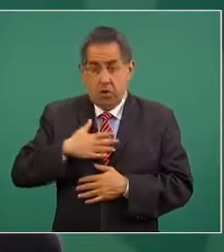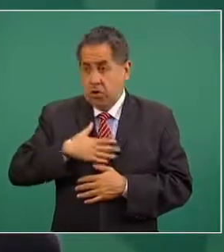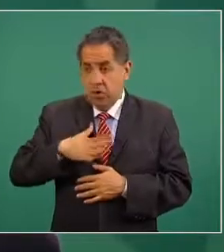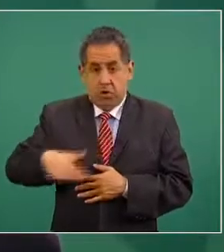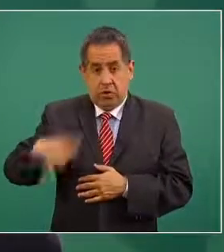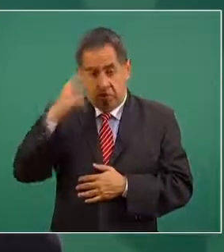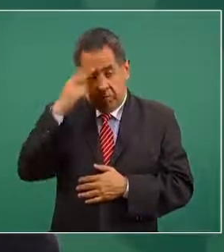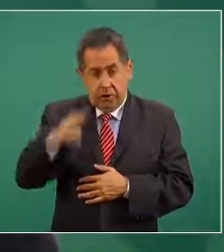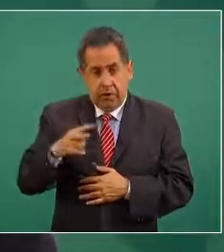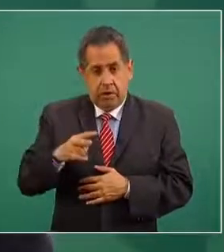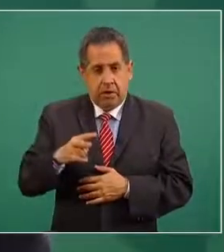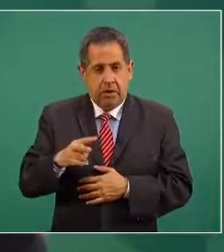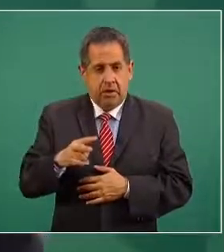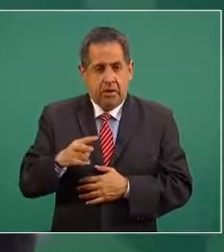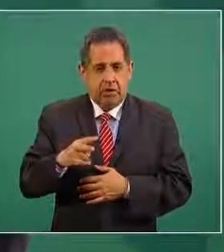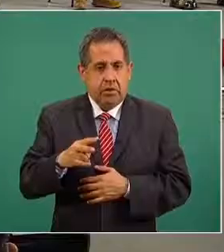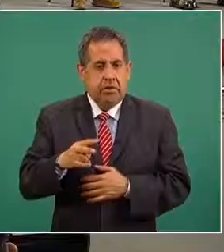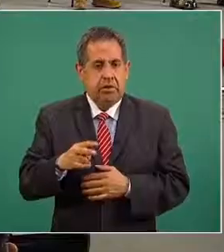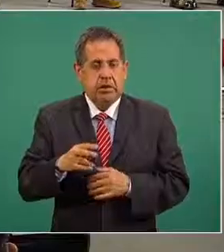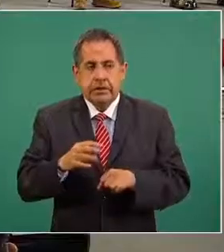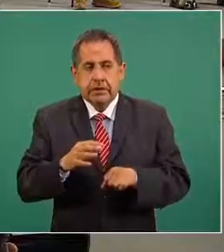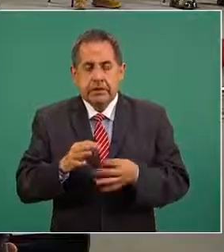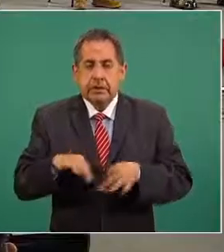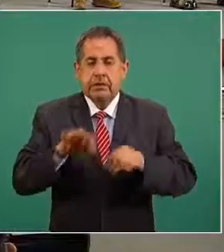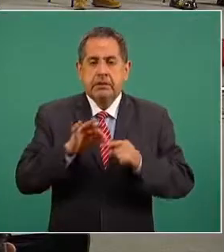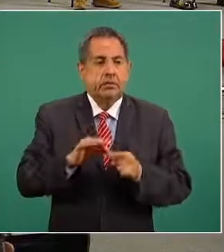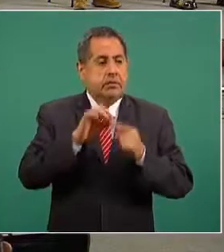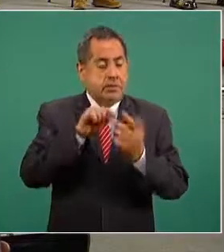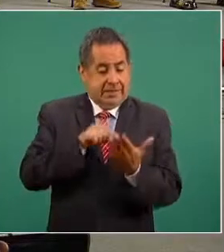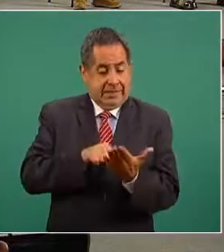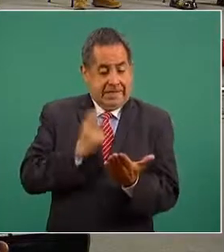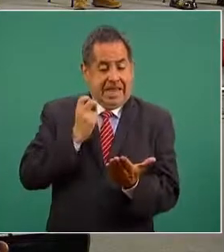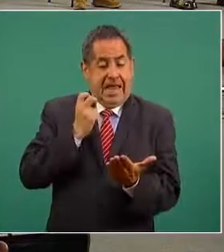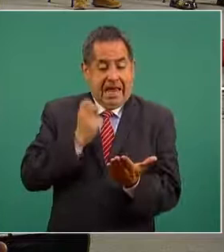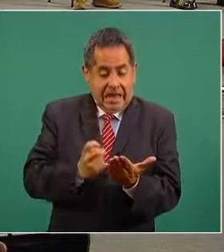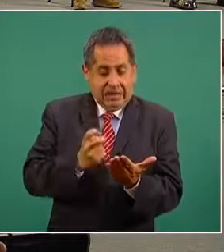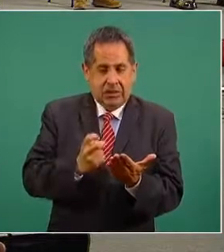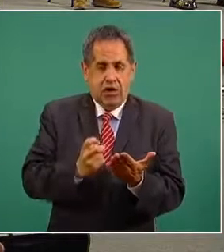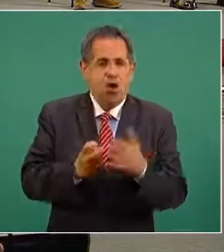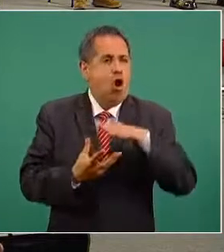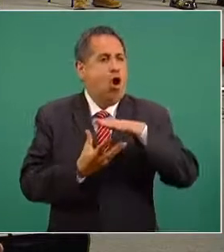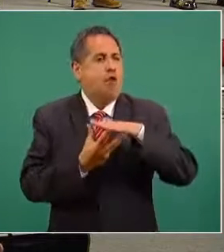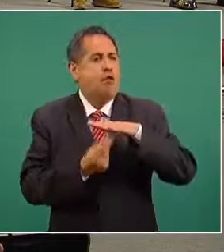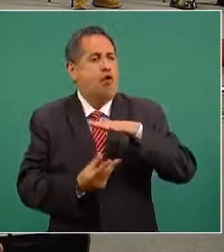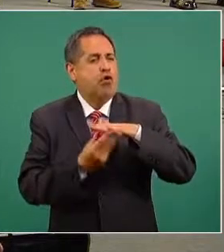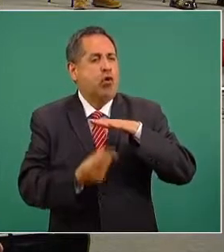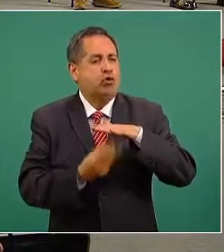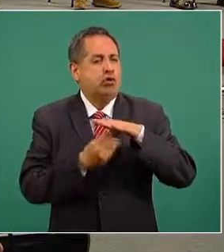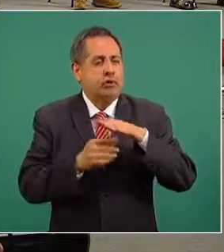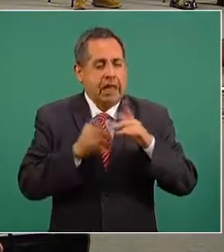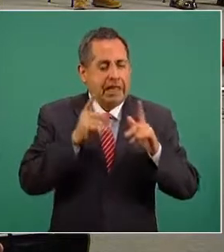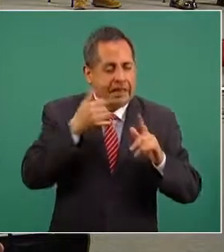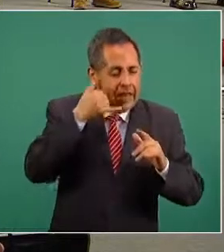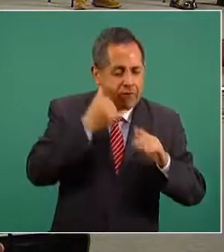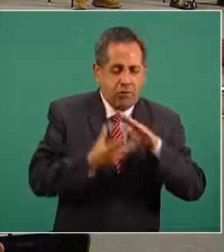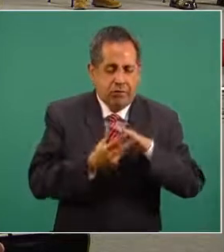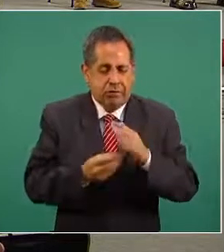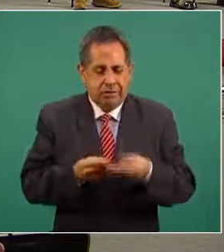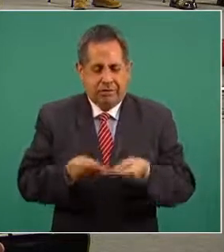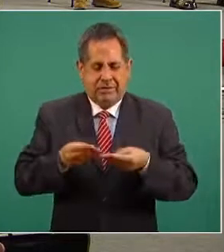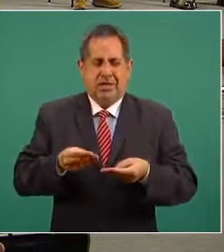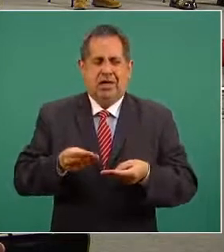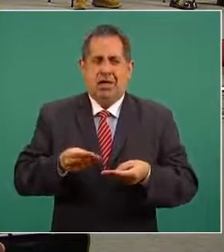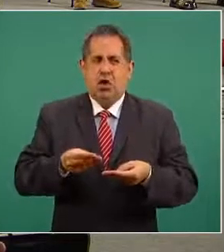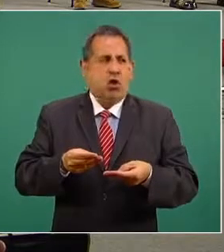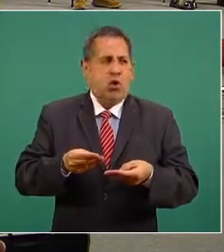de previo y especial pronunciamiento con estos elementos que ustedes están enviando no podríamos nosotros